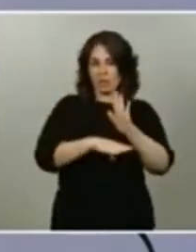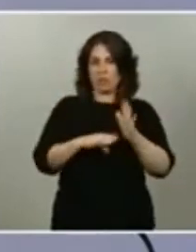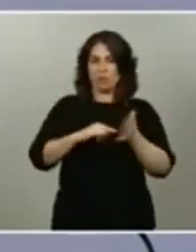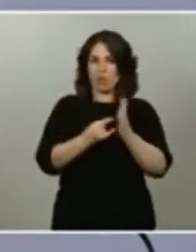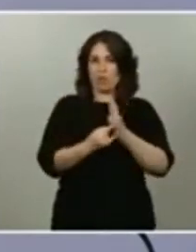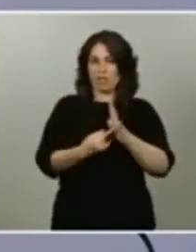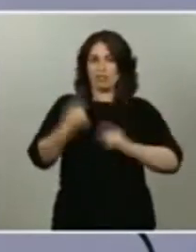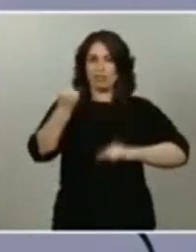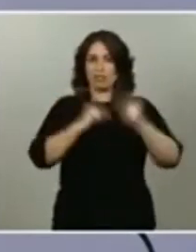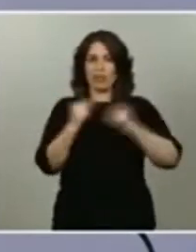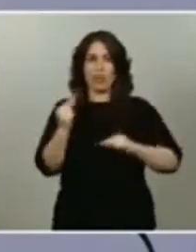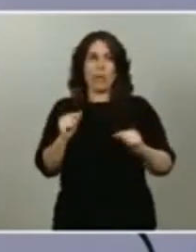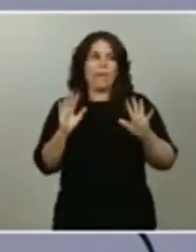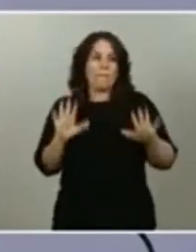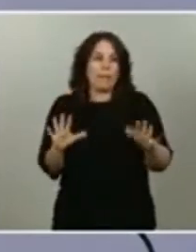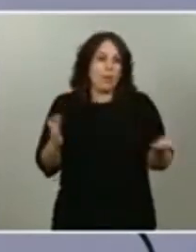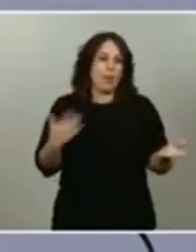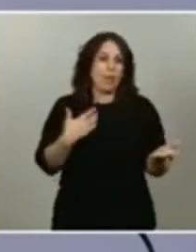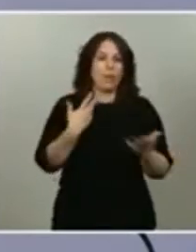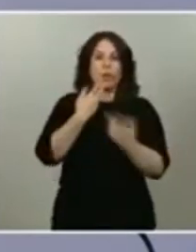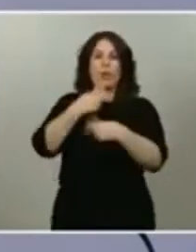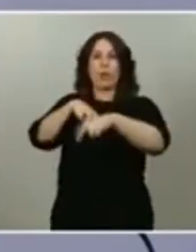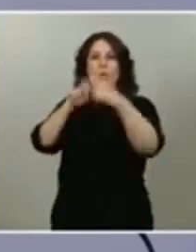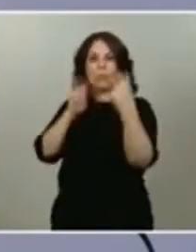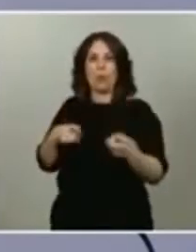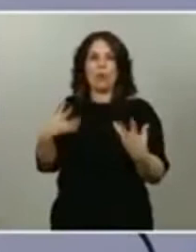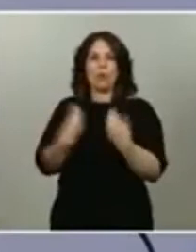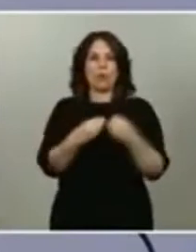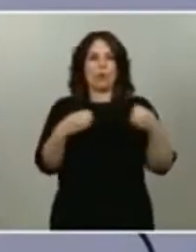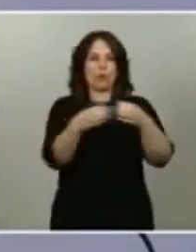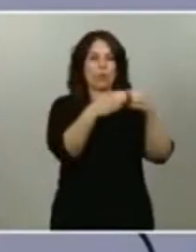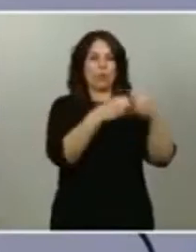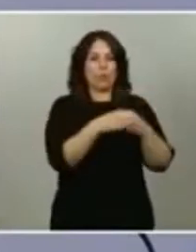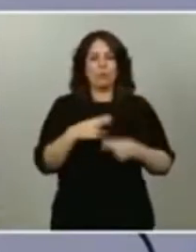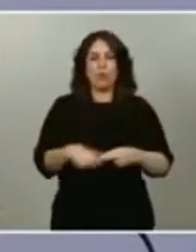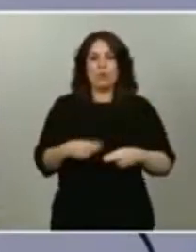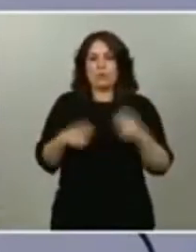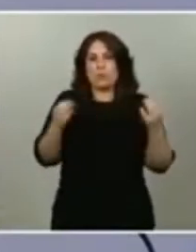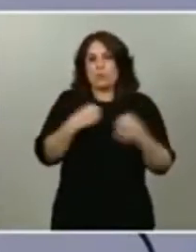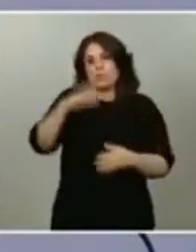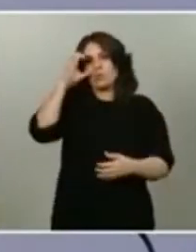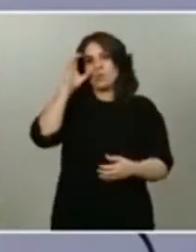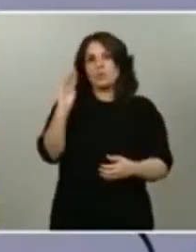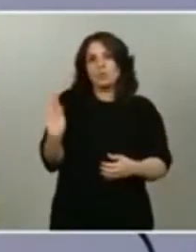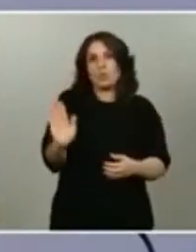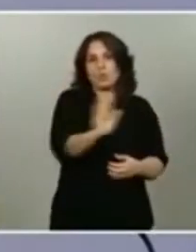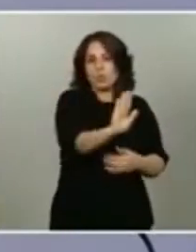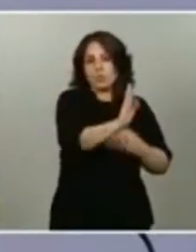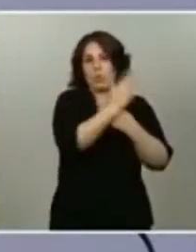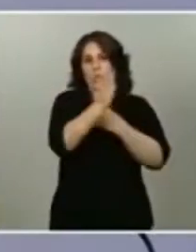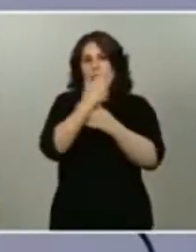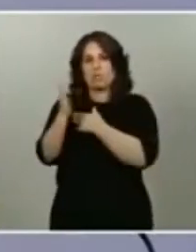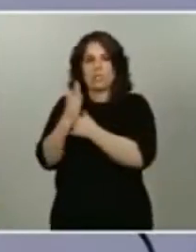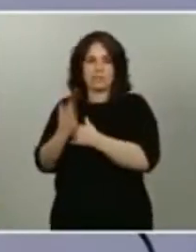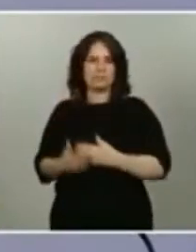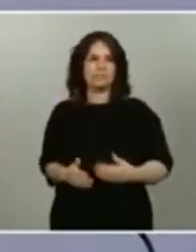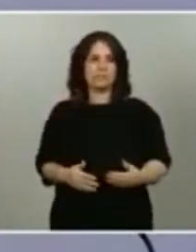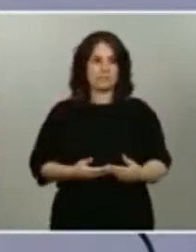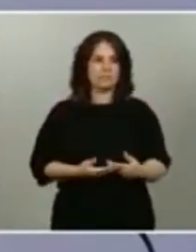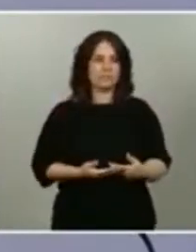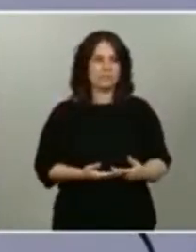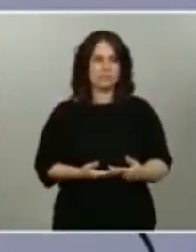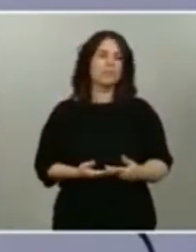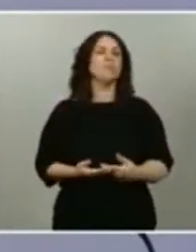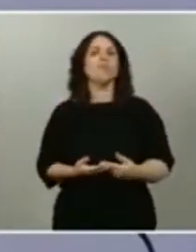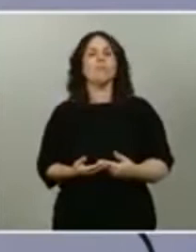evidentemente cuando nos sentemos con las formaciones políticas tendremos que escuchar sus políticas fiscales sus propuestas fiscales y en ese aras del